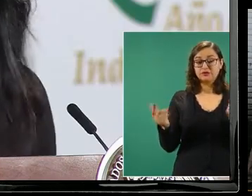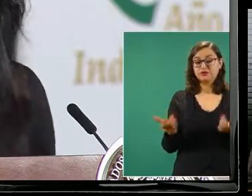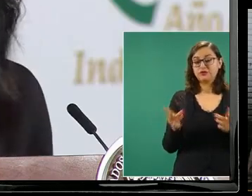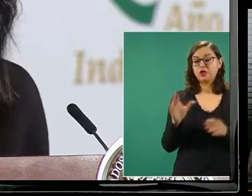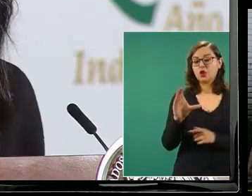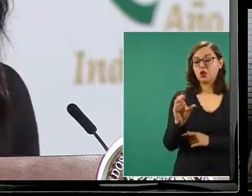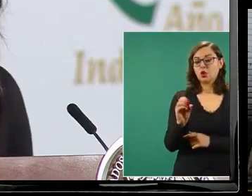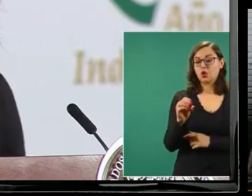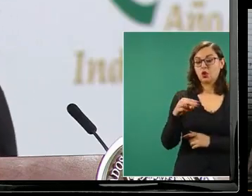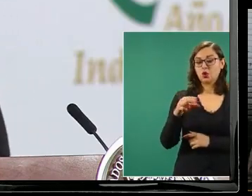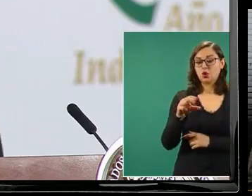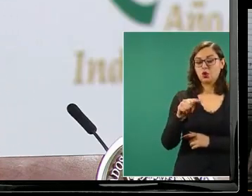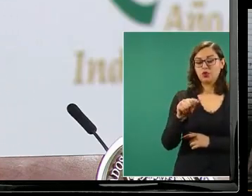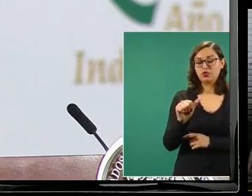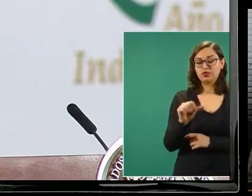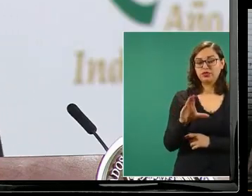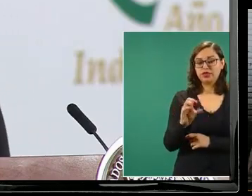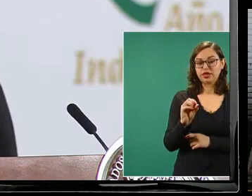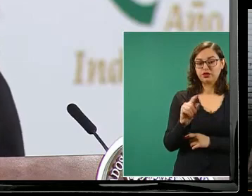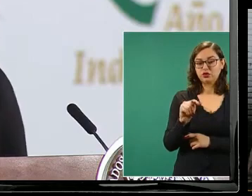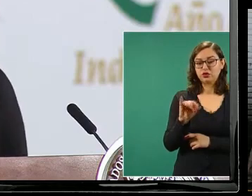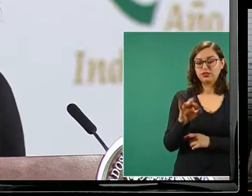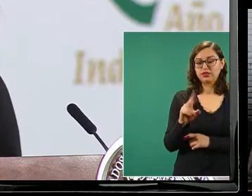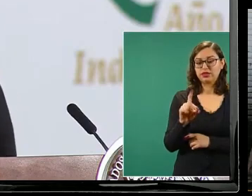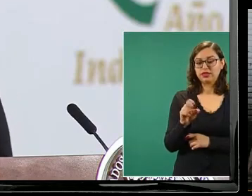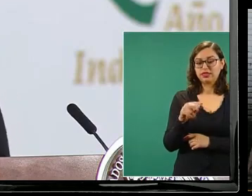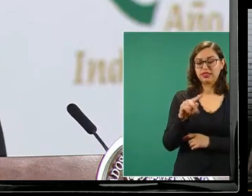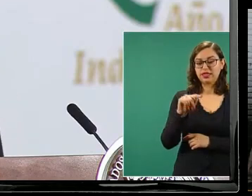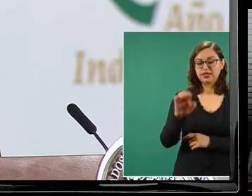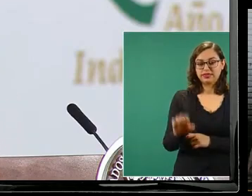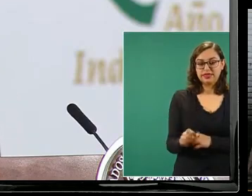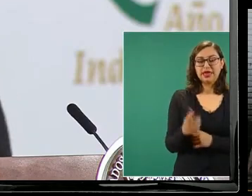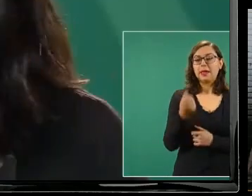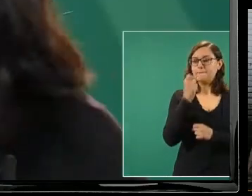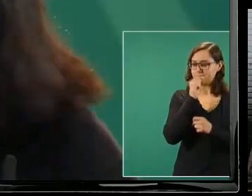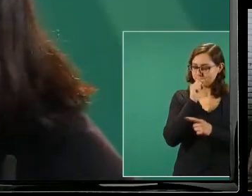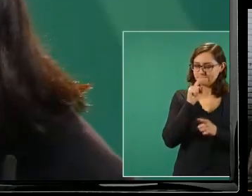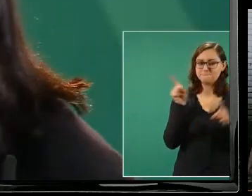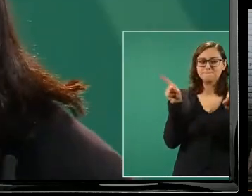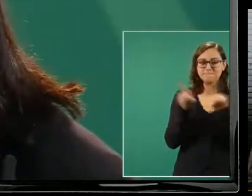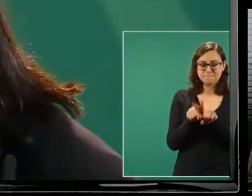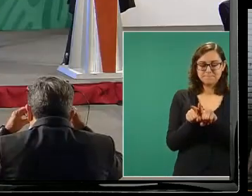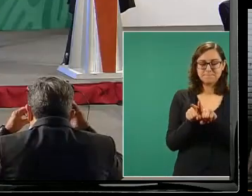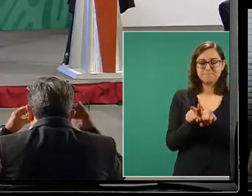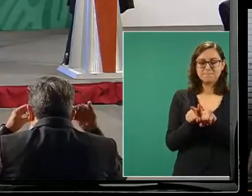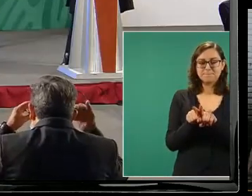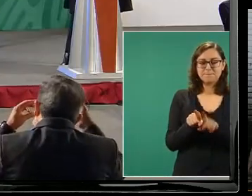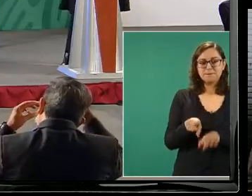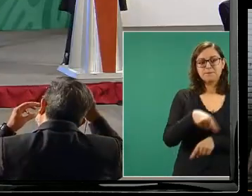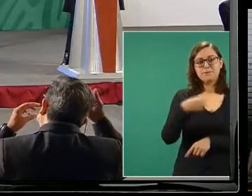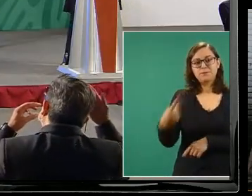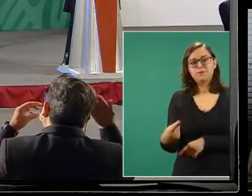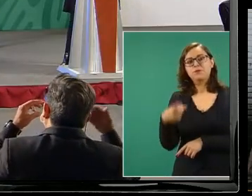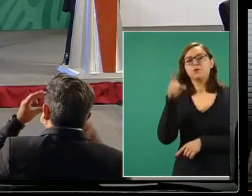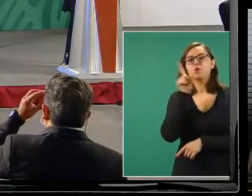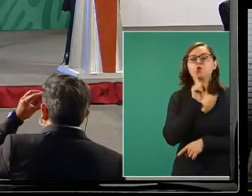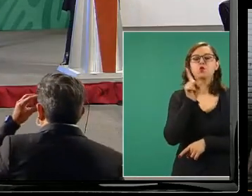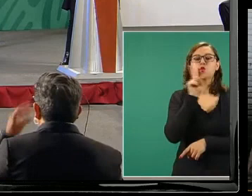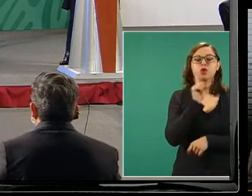tridenteideas punto com es el mismo que aparece en las cuentas verificadas de la actriz Laisha Wilkins